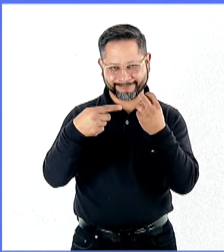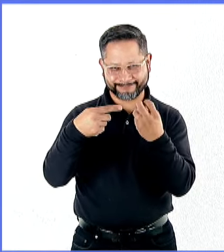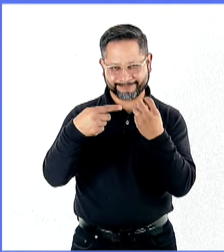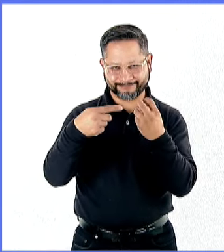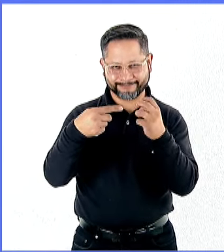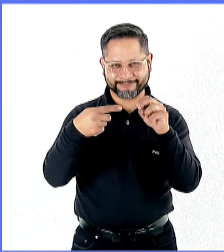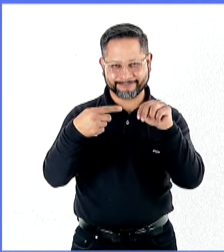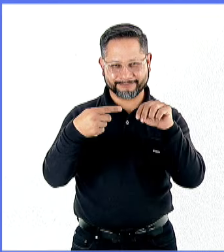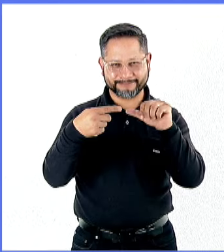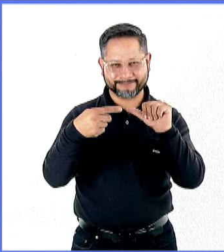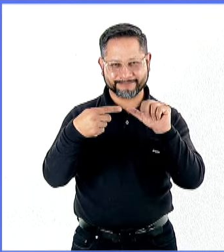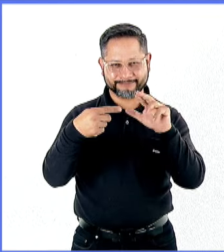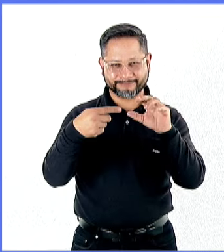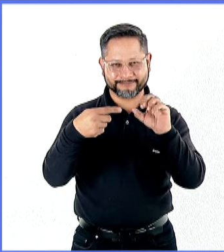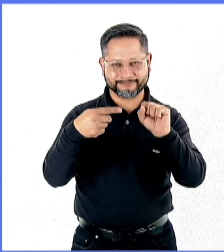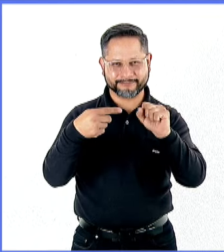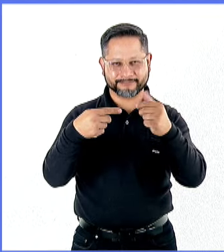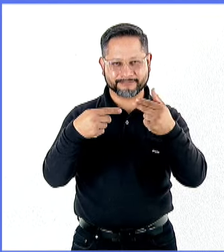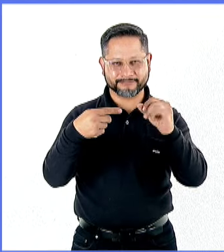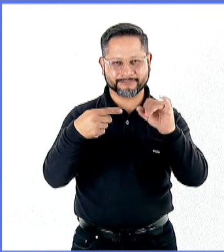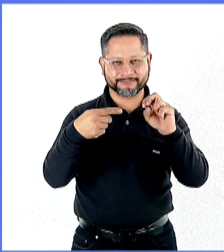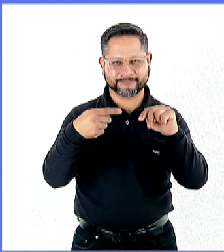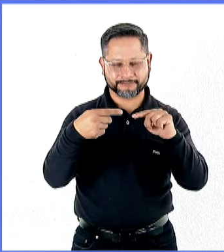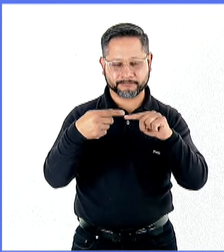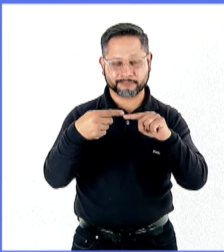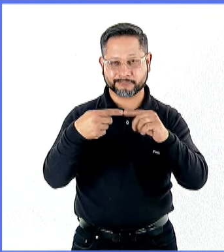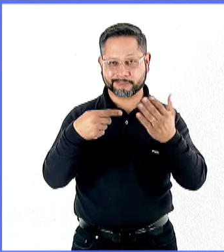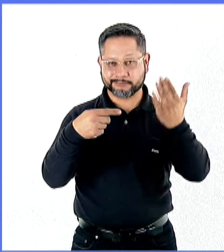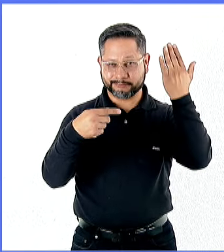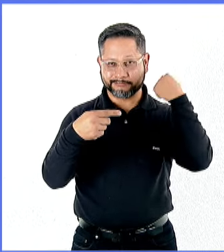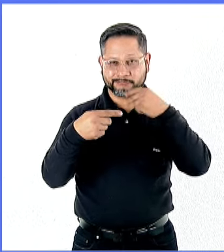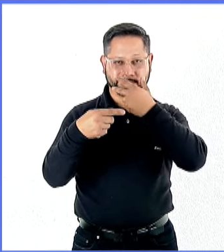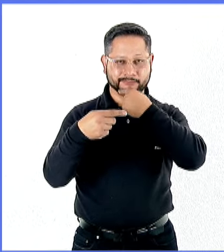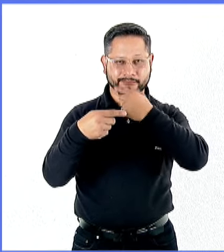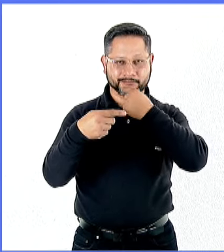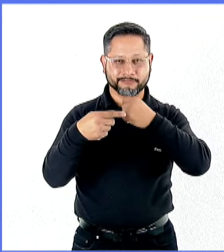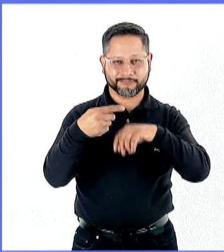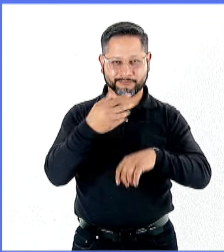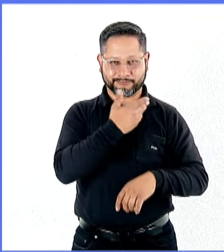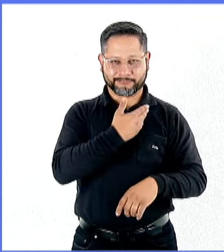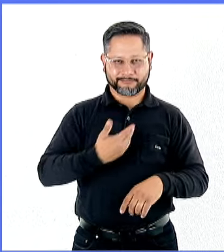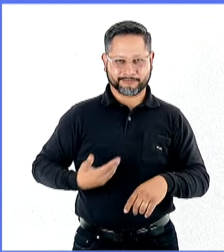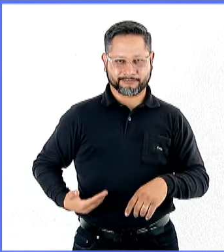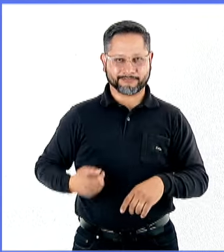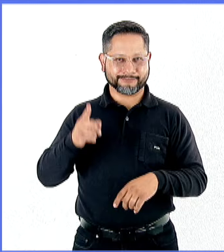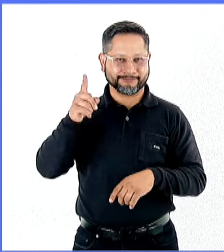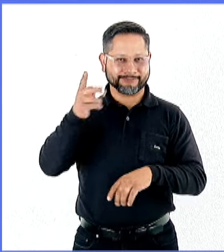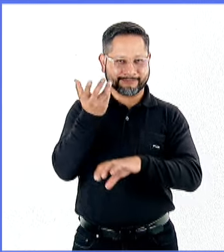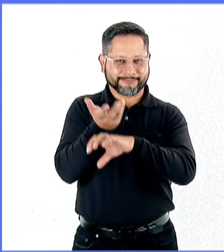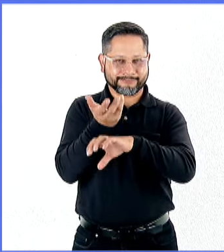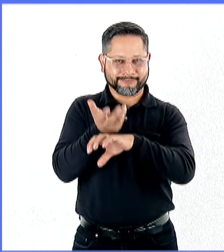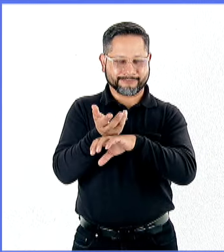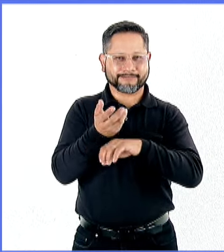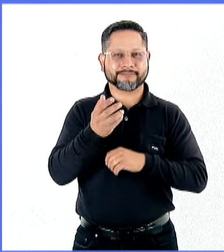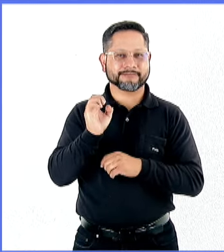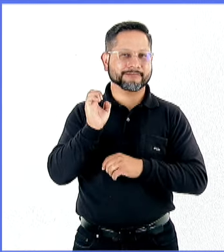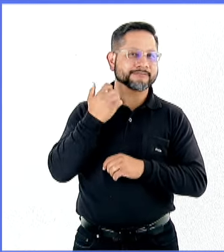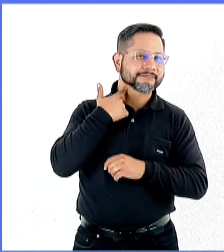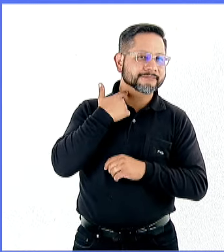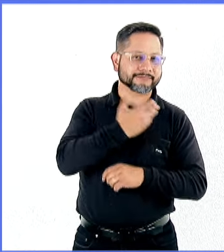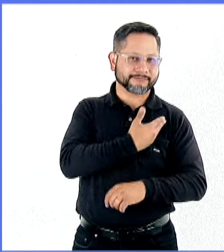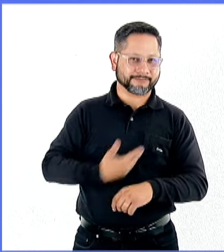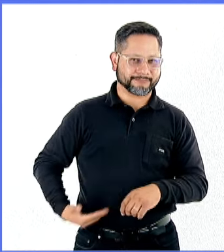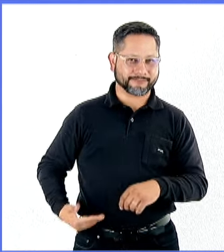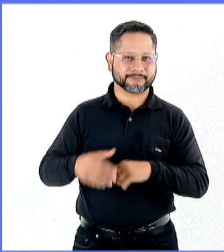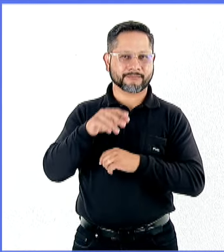primero es este factor disruptivo que fue Donald Trump como presidente de Estados Unidos. Hubo mucha tensión geopolítica con uno de los principales